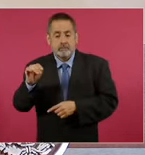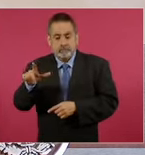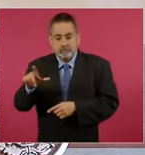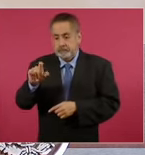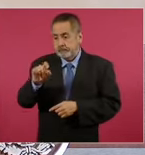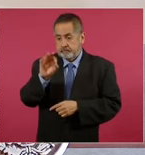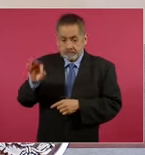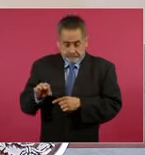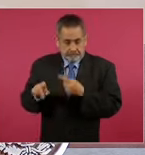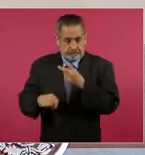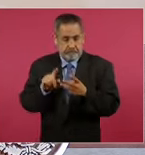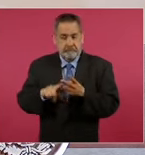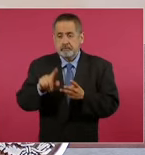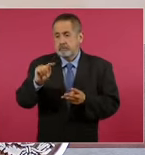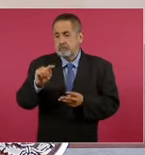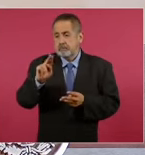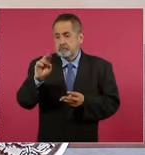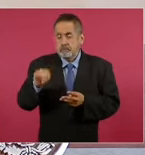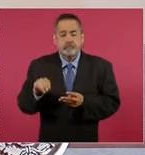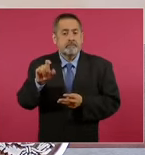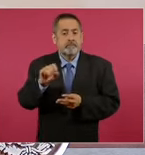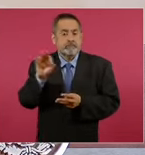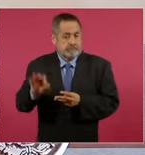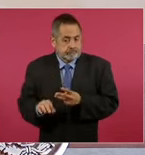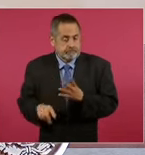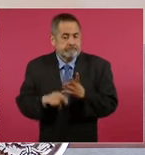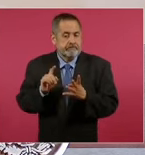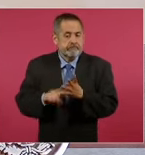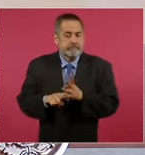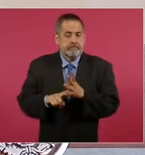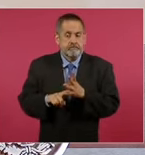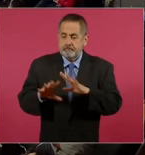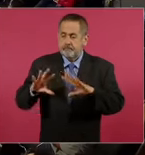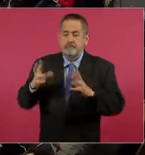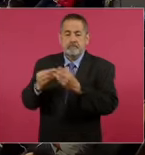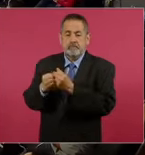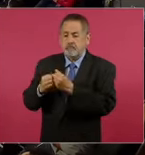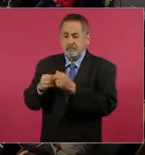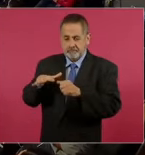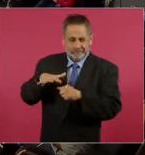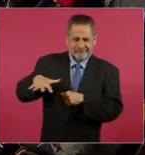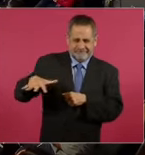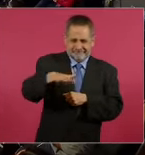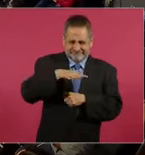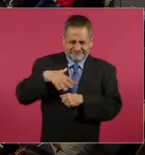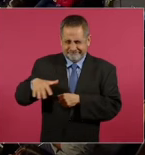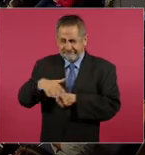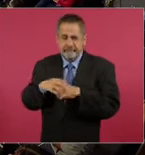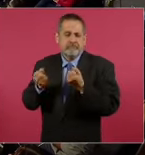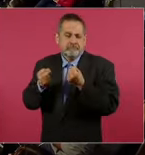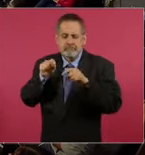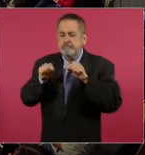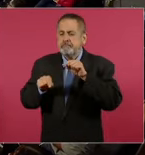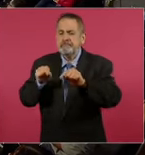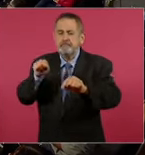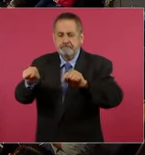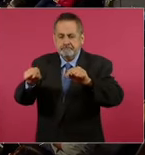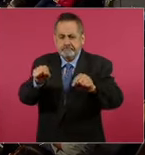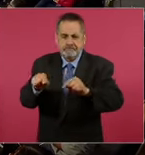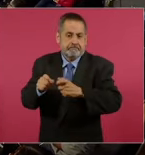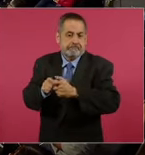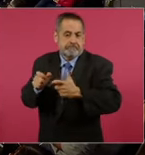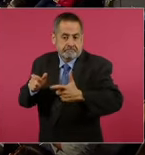ciento, en Tulum del 23 por ciento y en total en el área, porque muchas zonas pequeñas han tenido